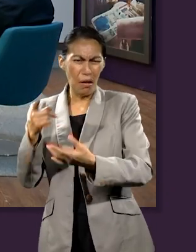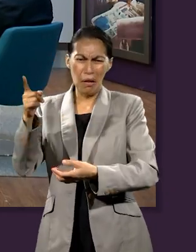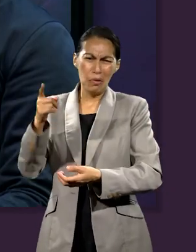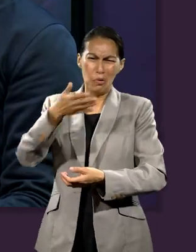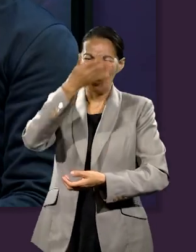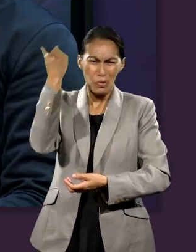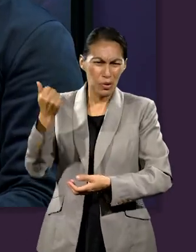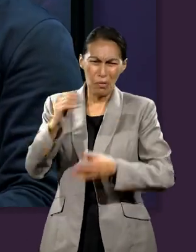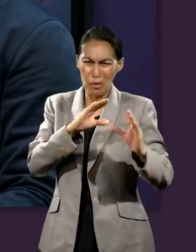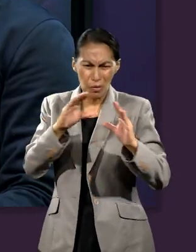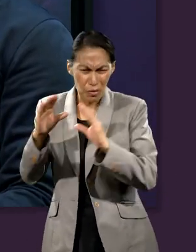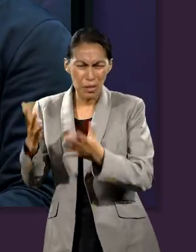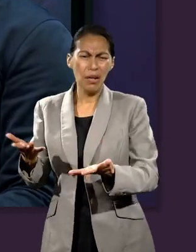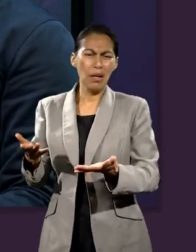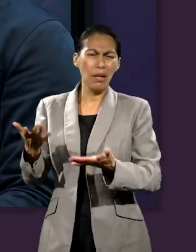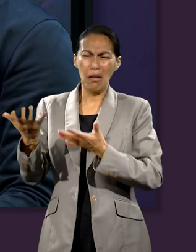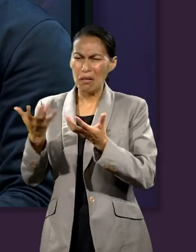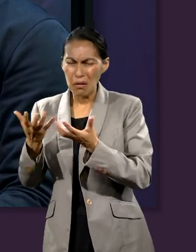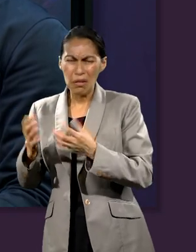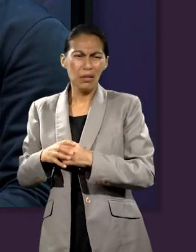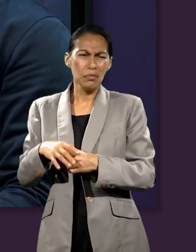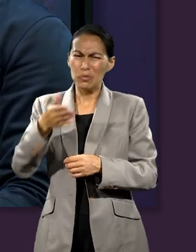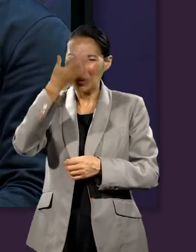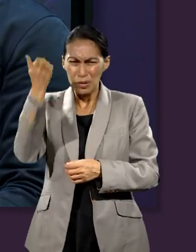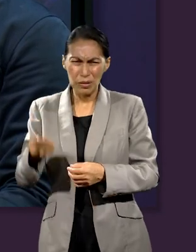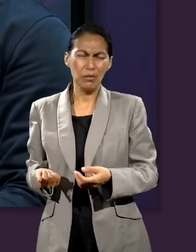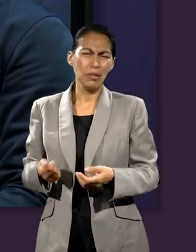No sabiendo cómo lo mal administran.